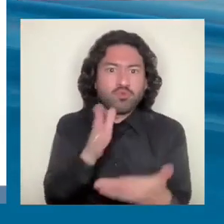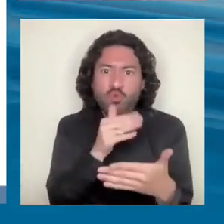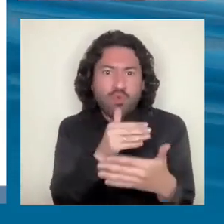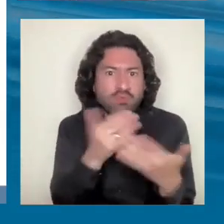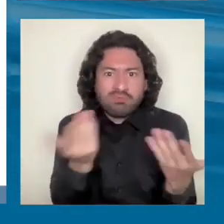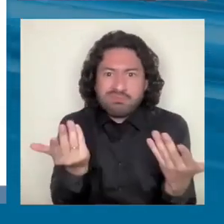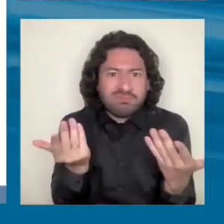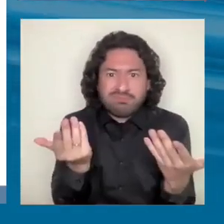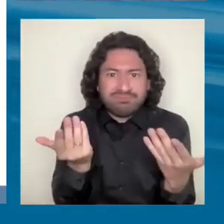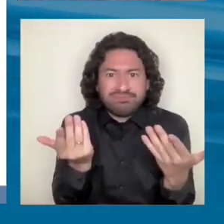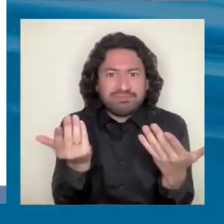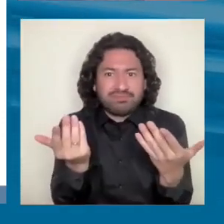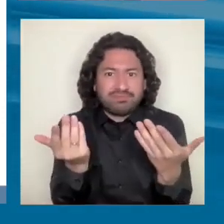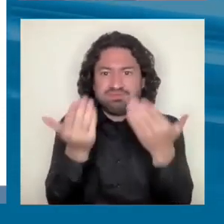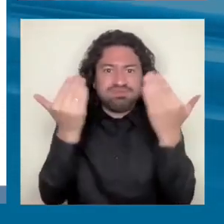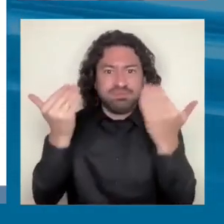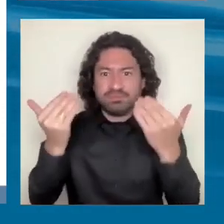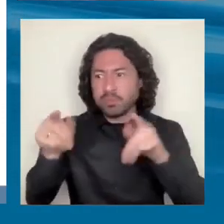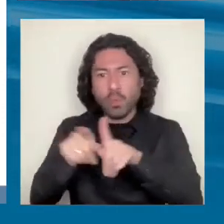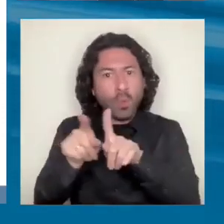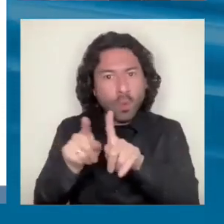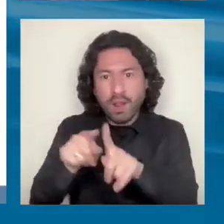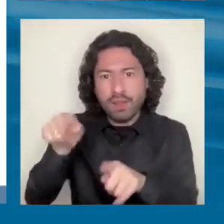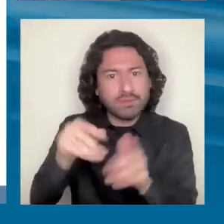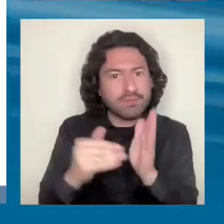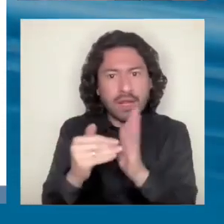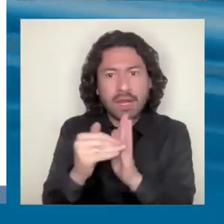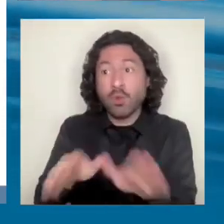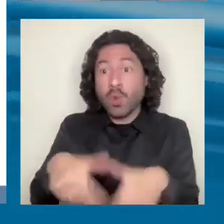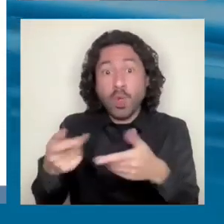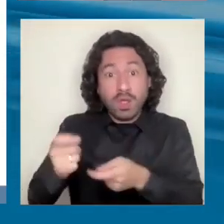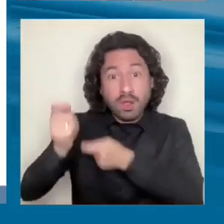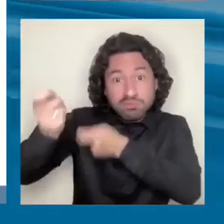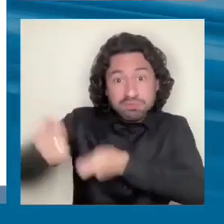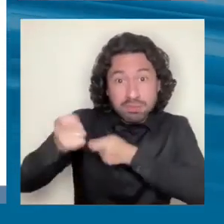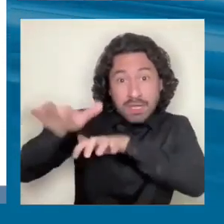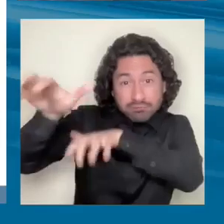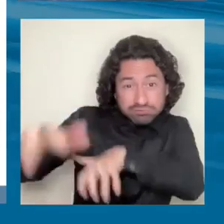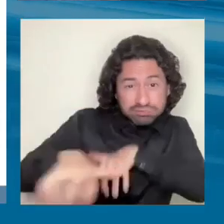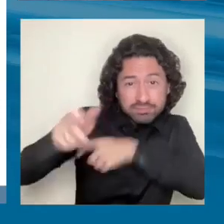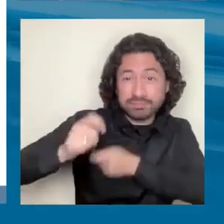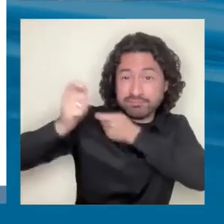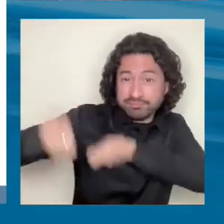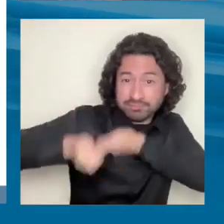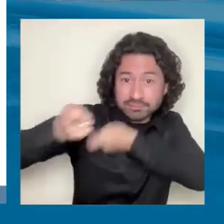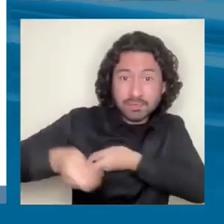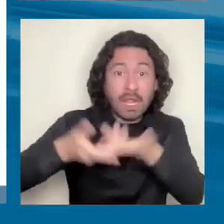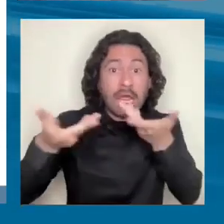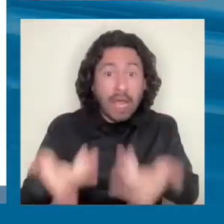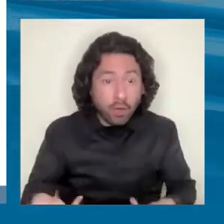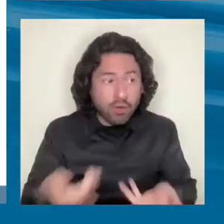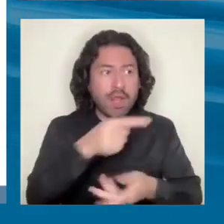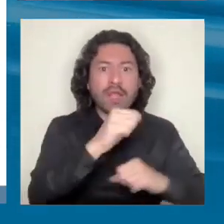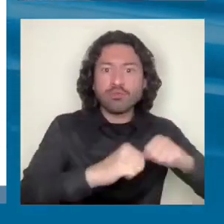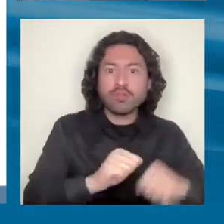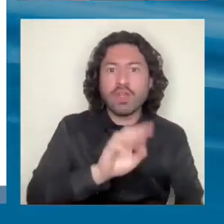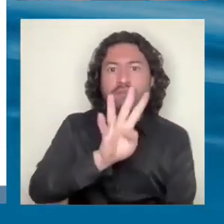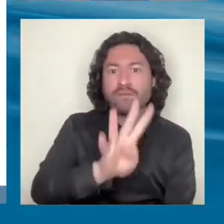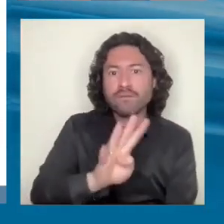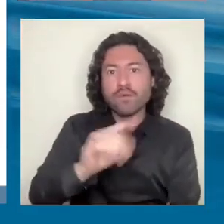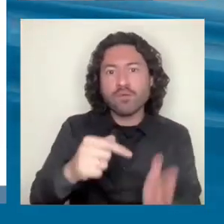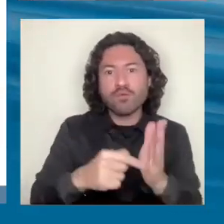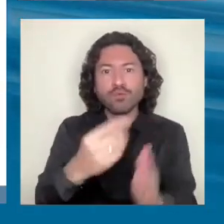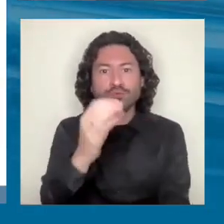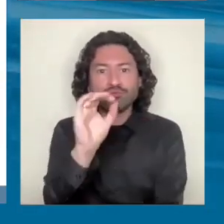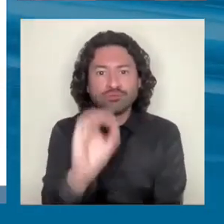tenía economías de escala, o que la agricultura. Bueno, ahora, con Industria 4.0, la revolución tecnológica ha cambiado